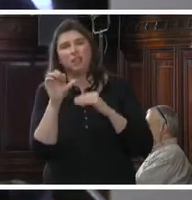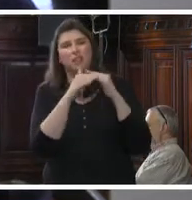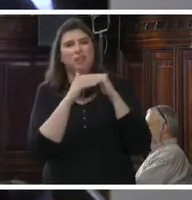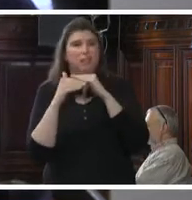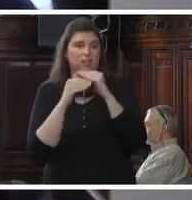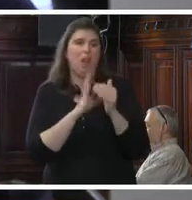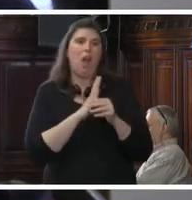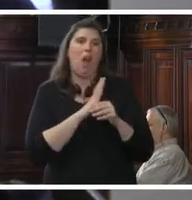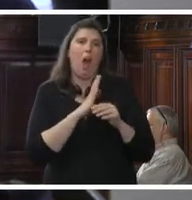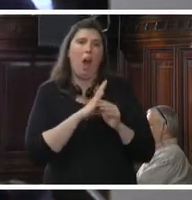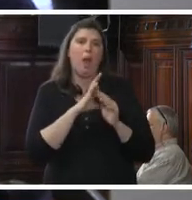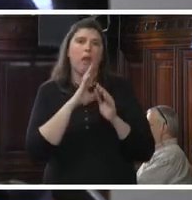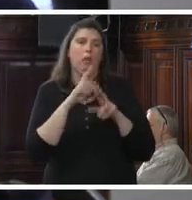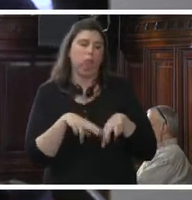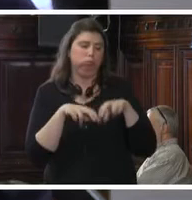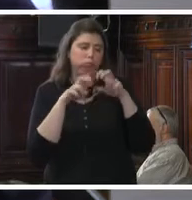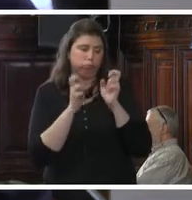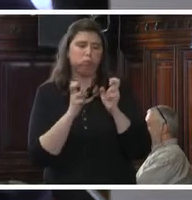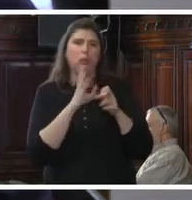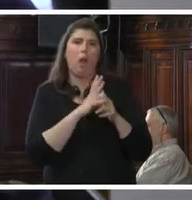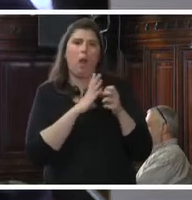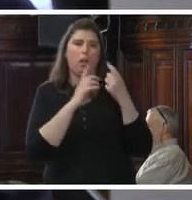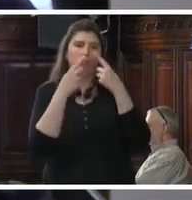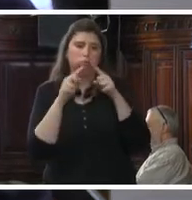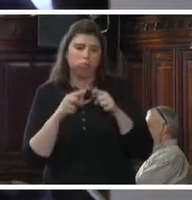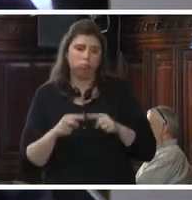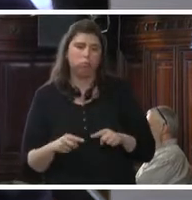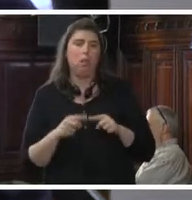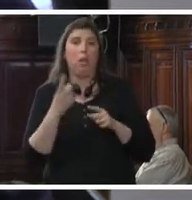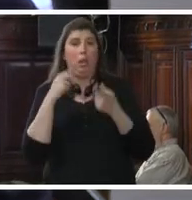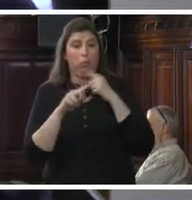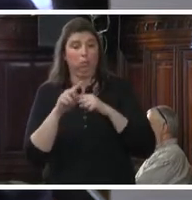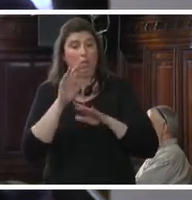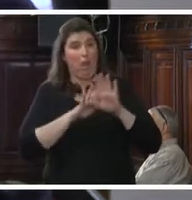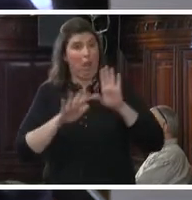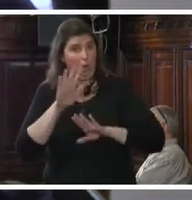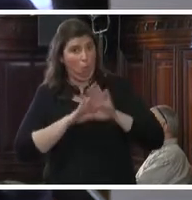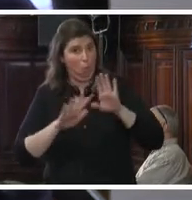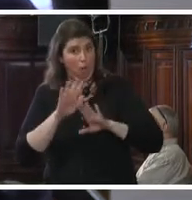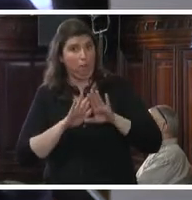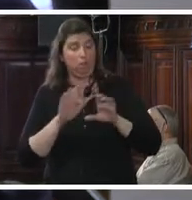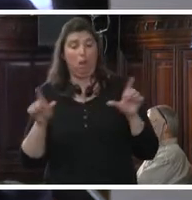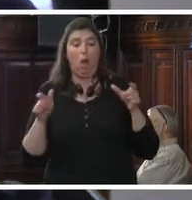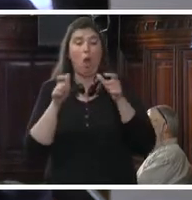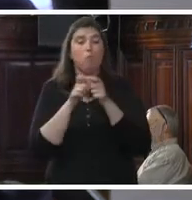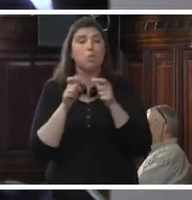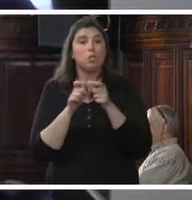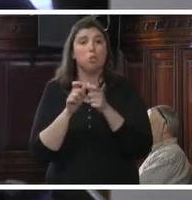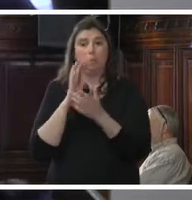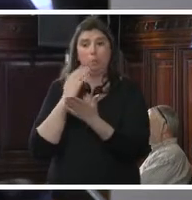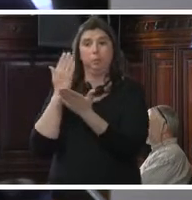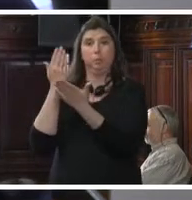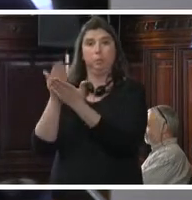como les digo, con base en eso, vamos a tratar de elaborar ante la Comisión una propuesta de